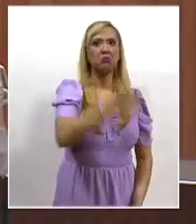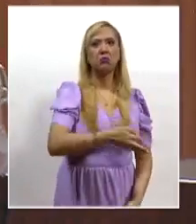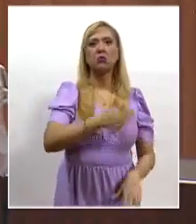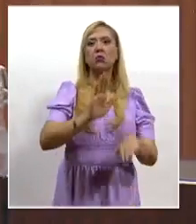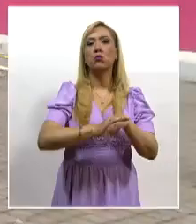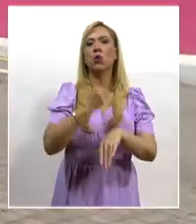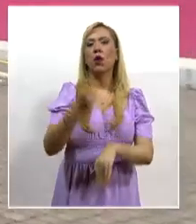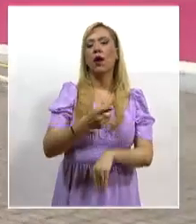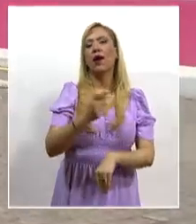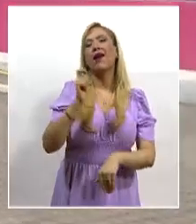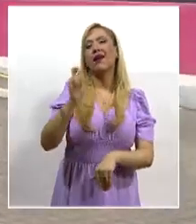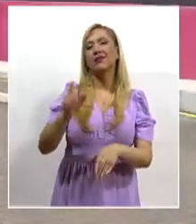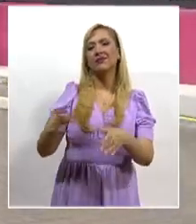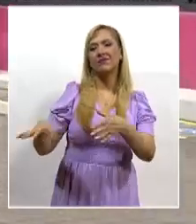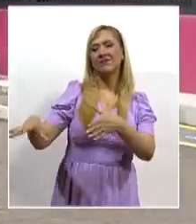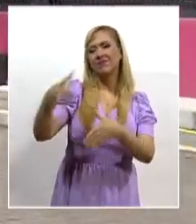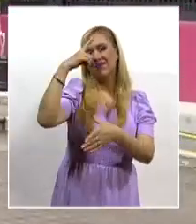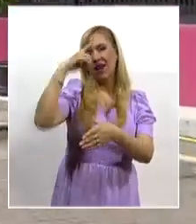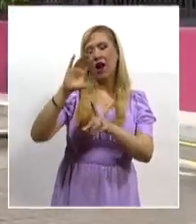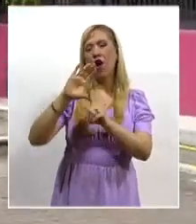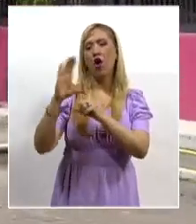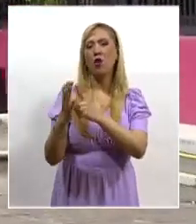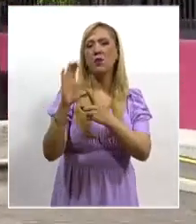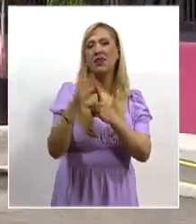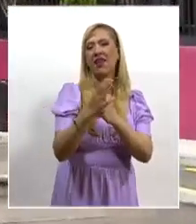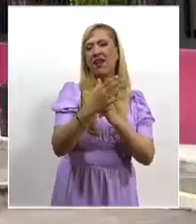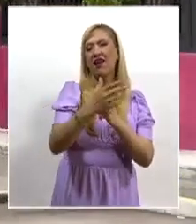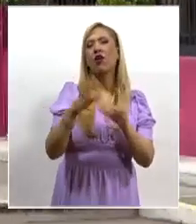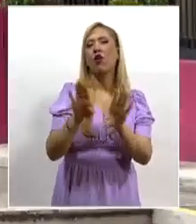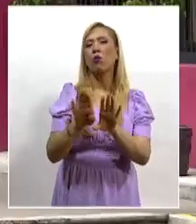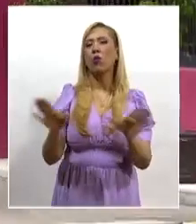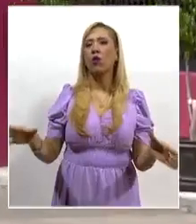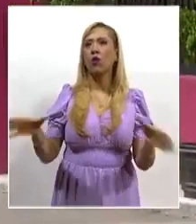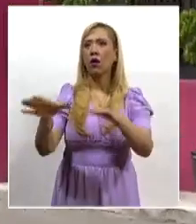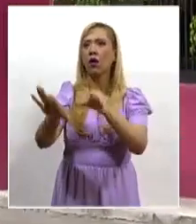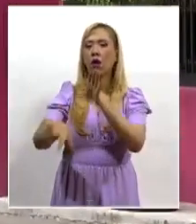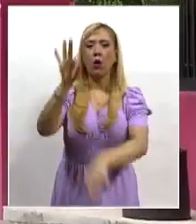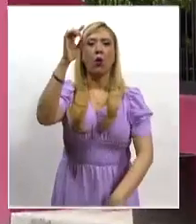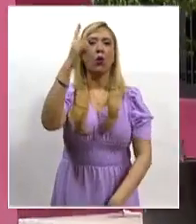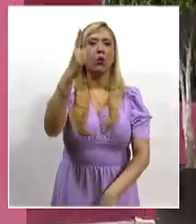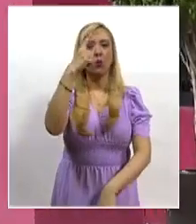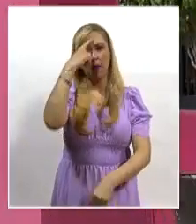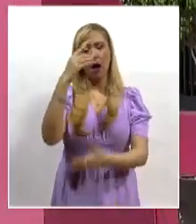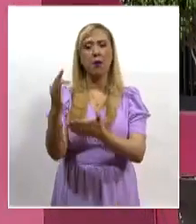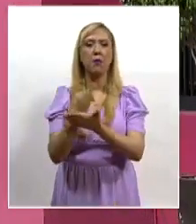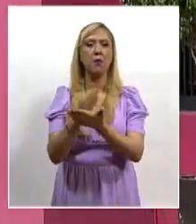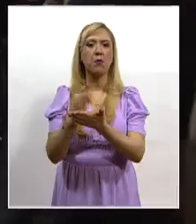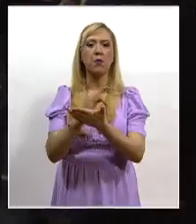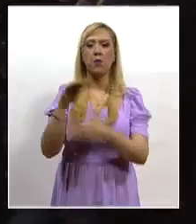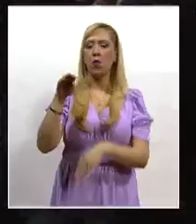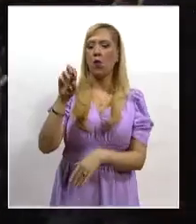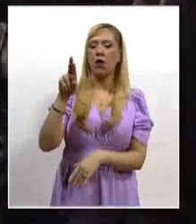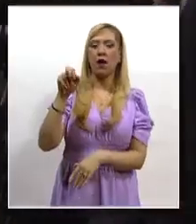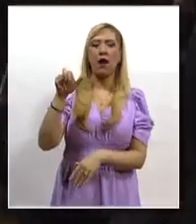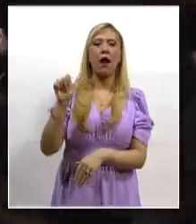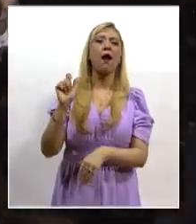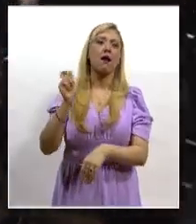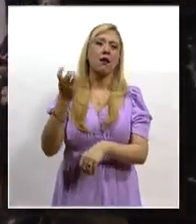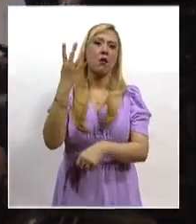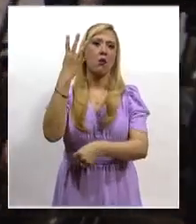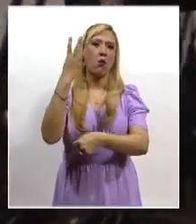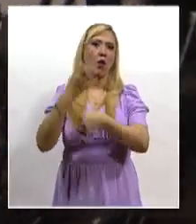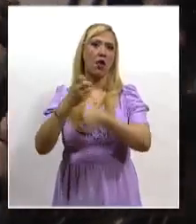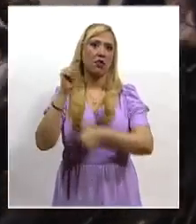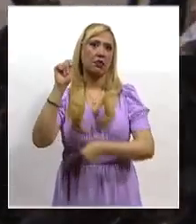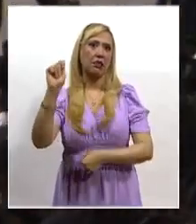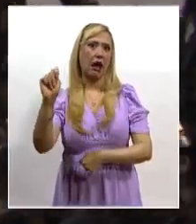aspirantes a la coordinación de los comités de la defensa de la Cuarta Transformación 2024-2030. Por ello, ordenó a la